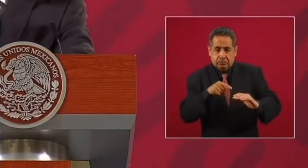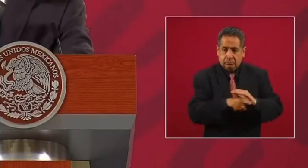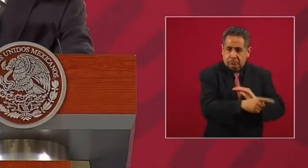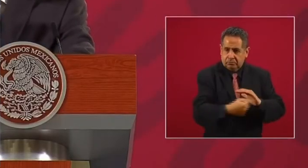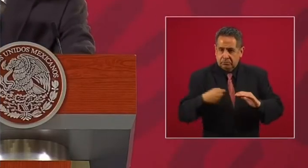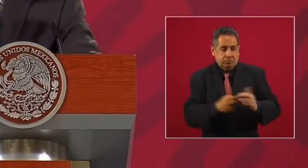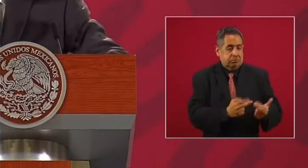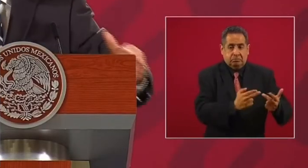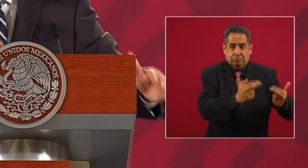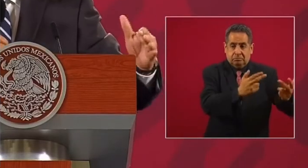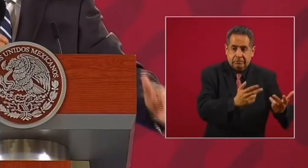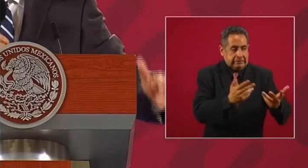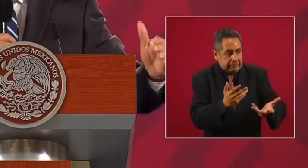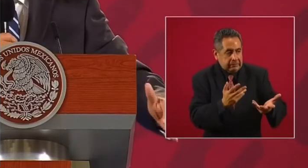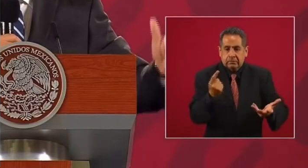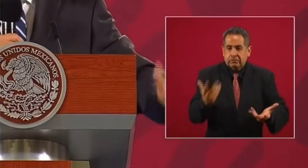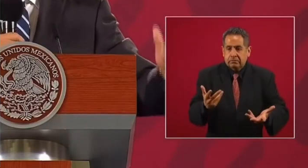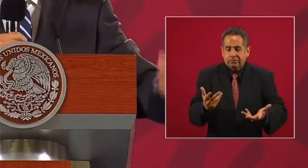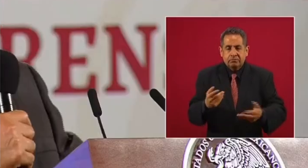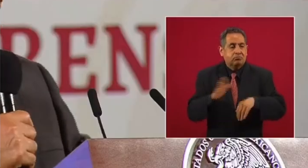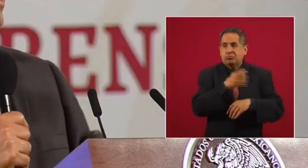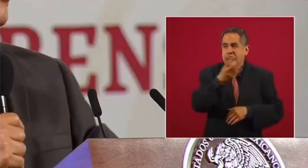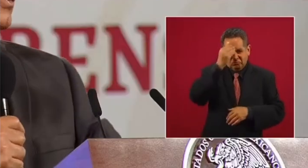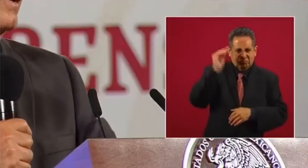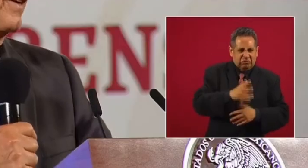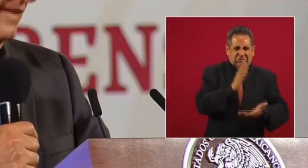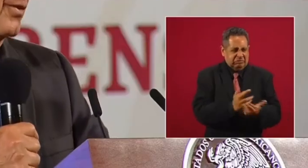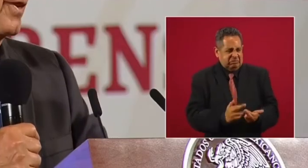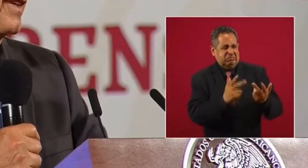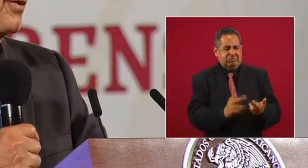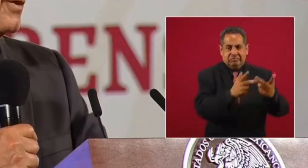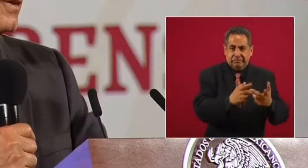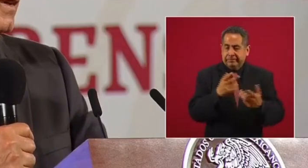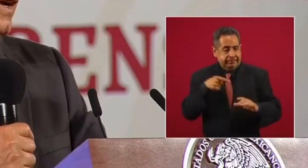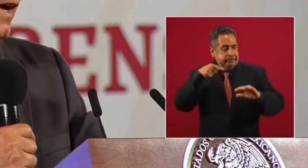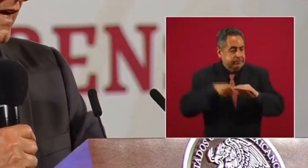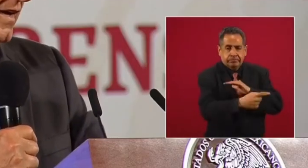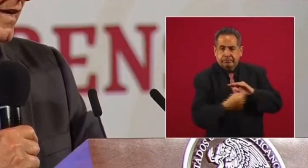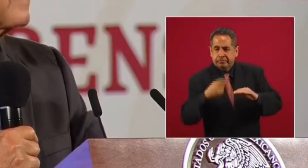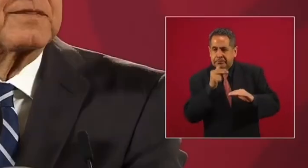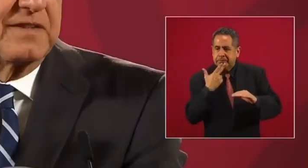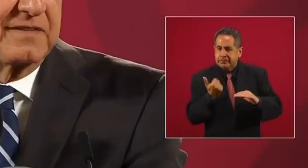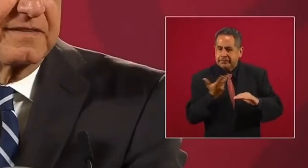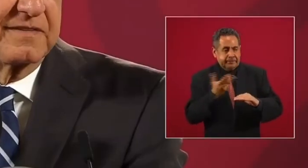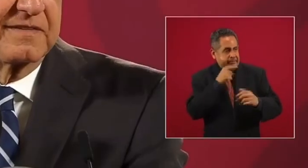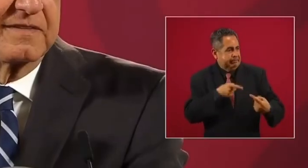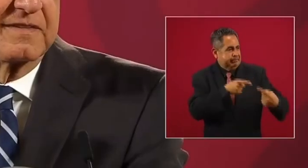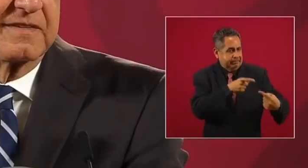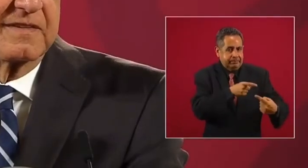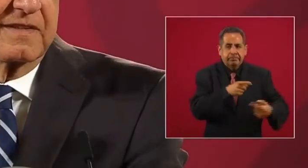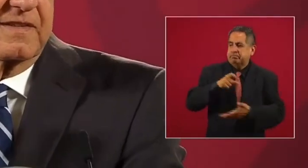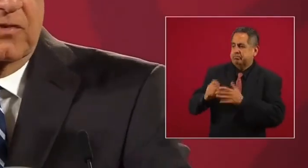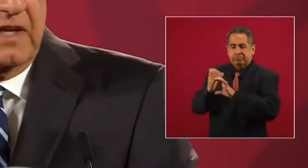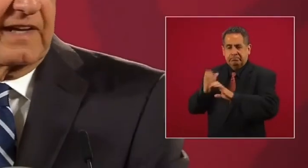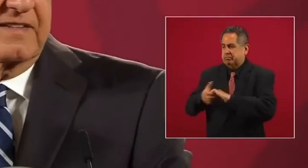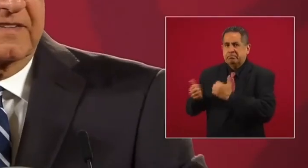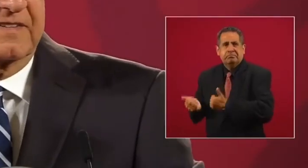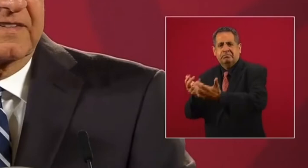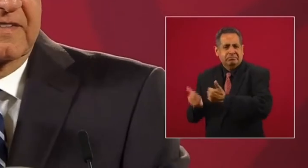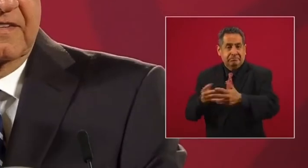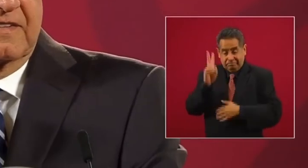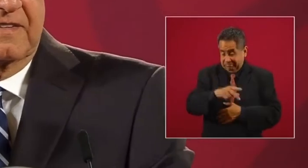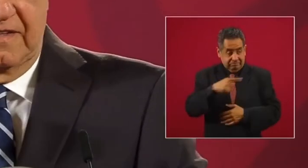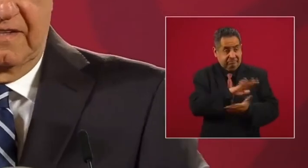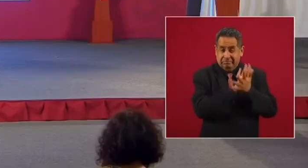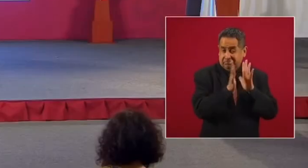ductos, porque había bloqueo y estábamos enfrentando a estas bandas. Toda una red